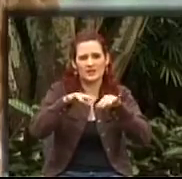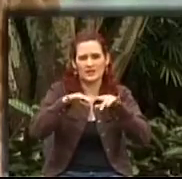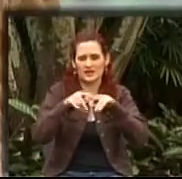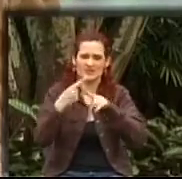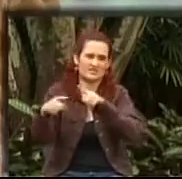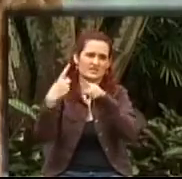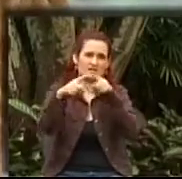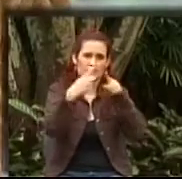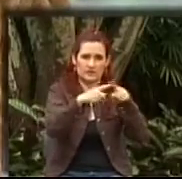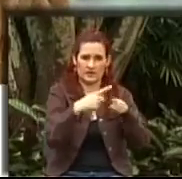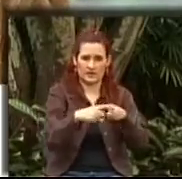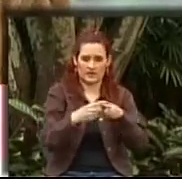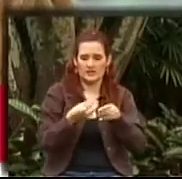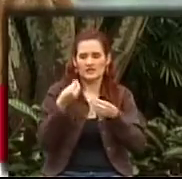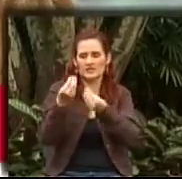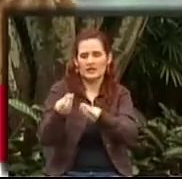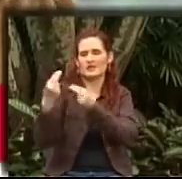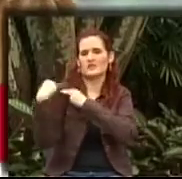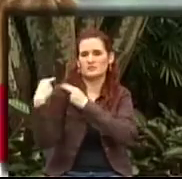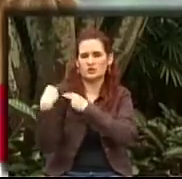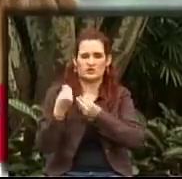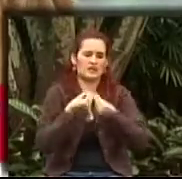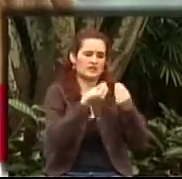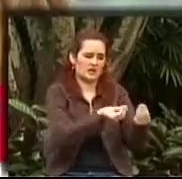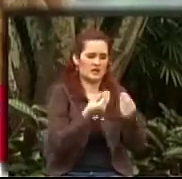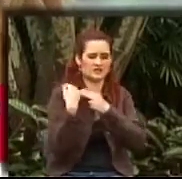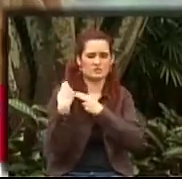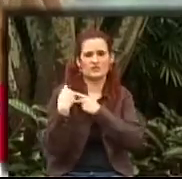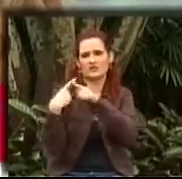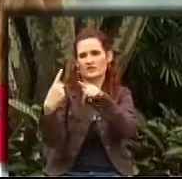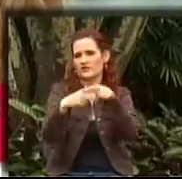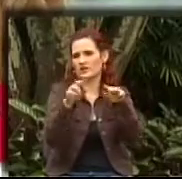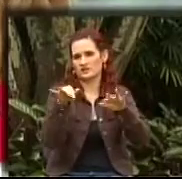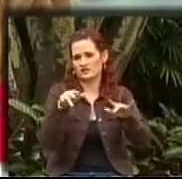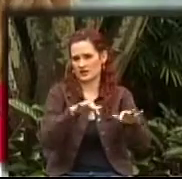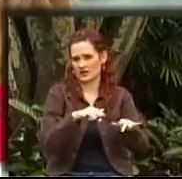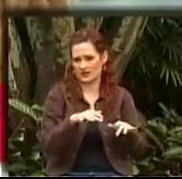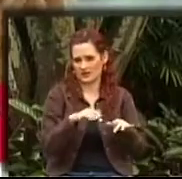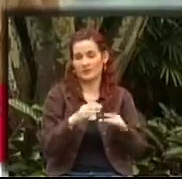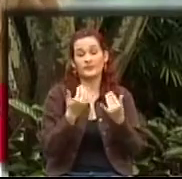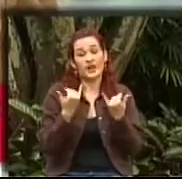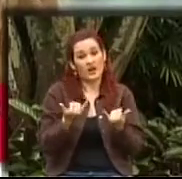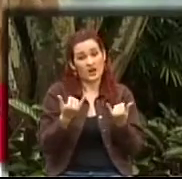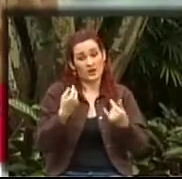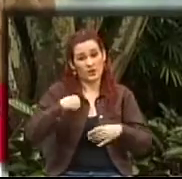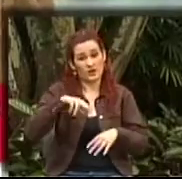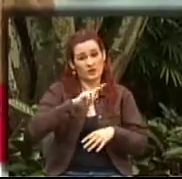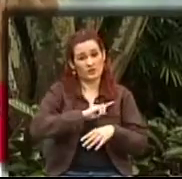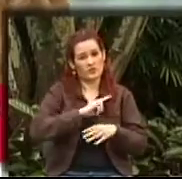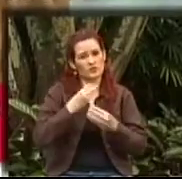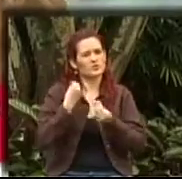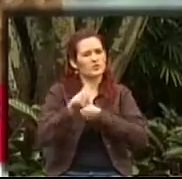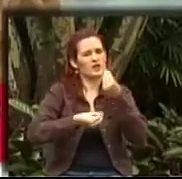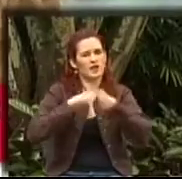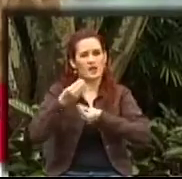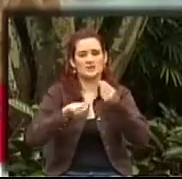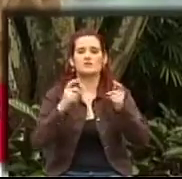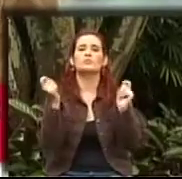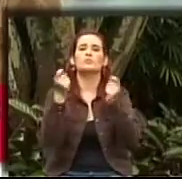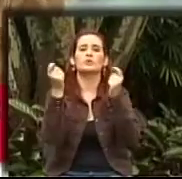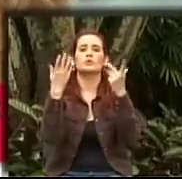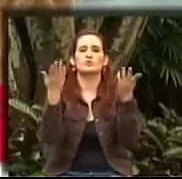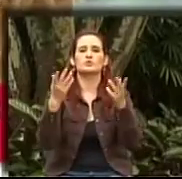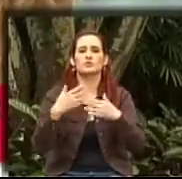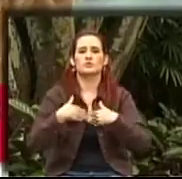esas corresponsabilidades, la fundamental y la principal que tenemos en Secretaría de Salud, que es lo que nos corresponde hacer a nosotros, todo lo que tiene que ver con promoción de la